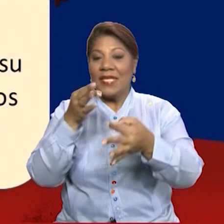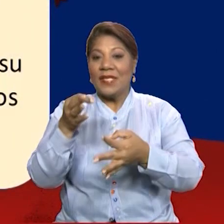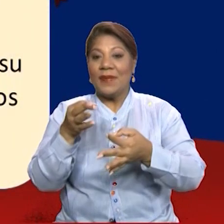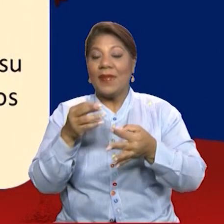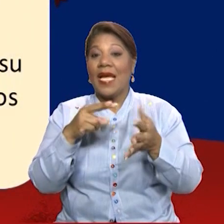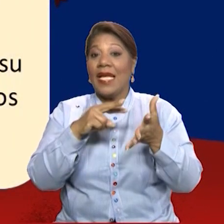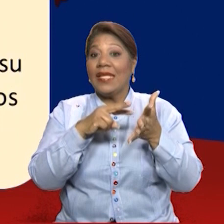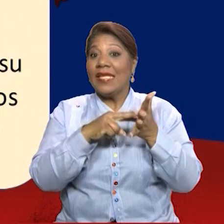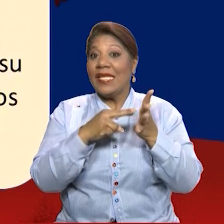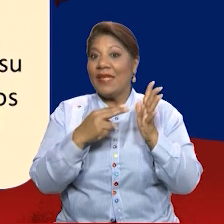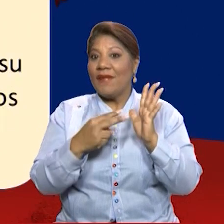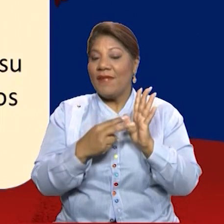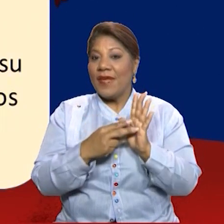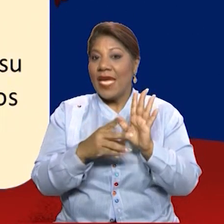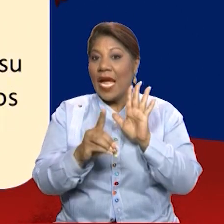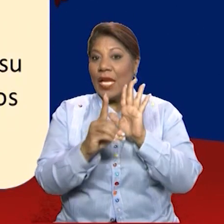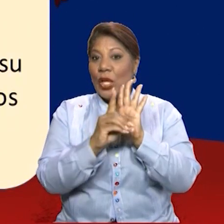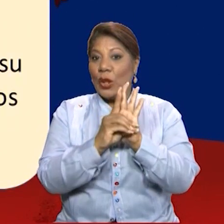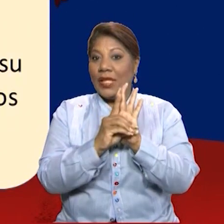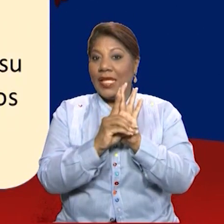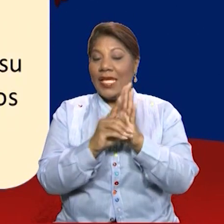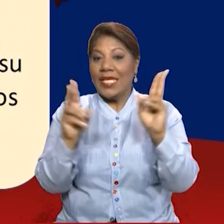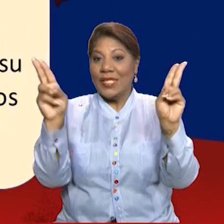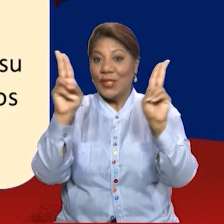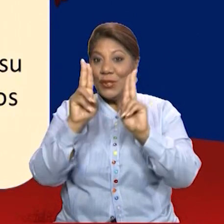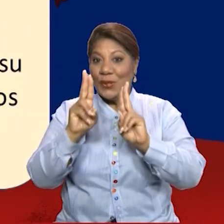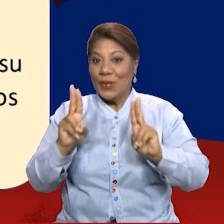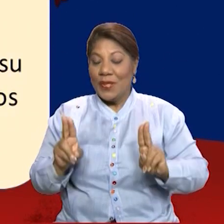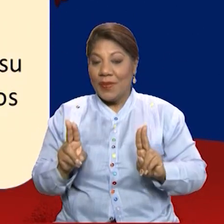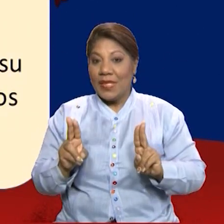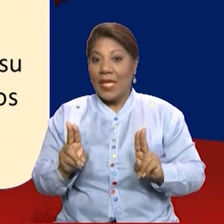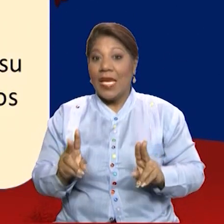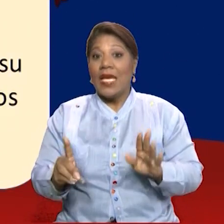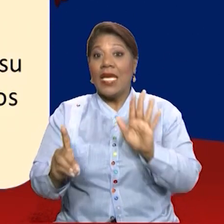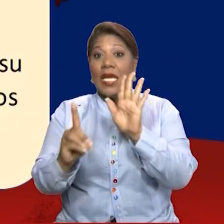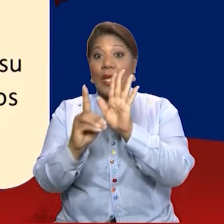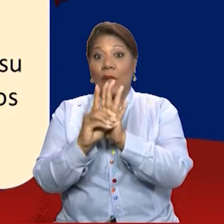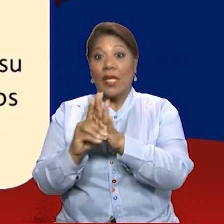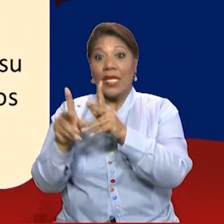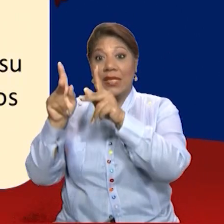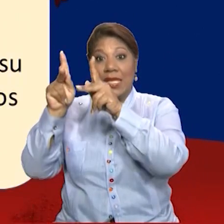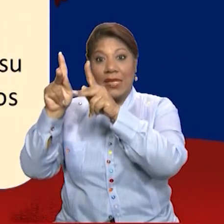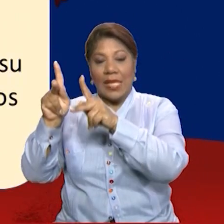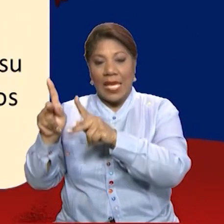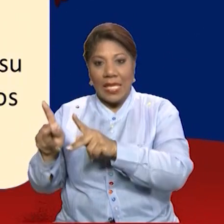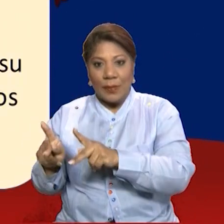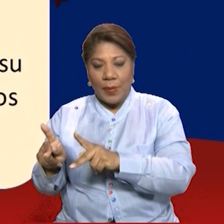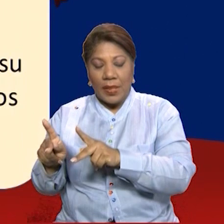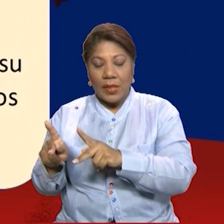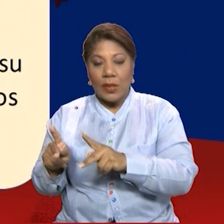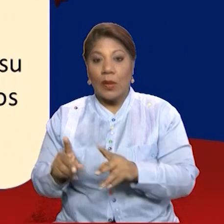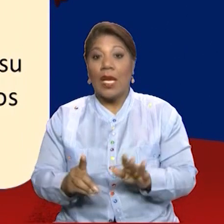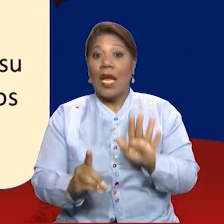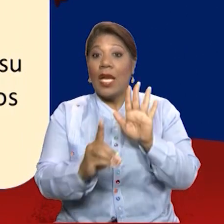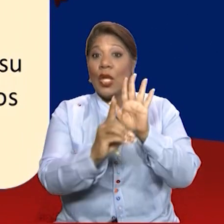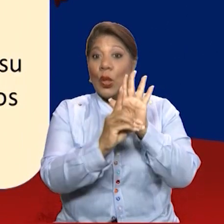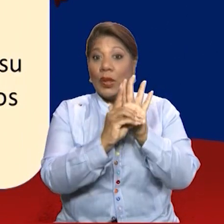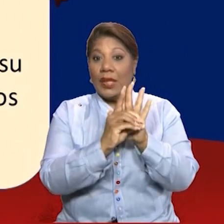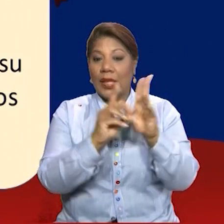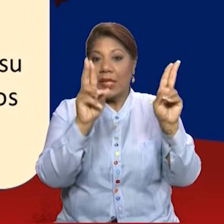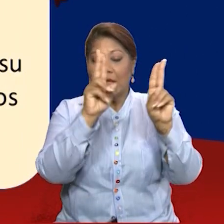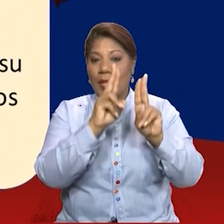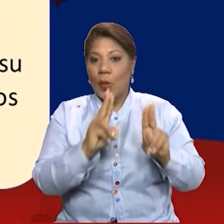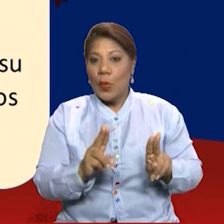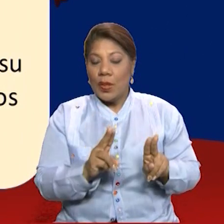universales y sobre los derechos ciudadanos. Los derechos universales son una garantía para la